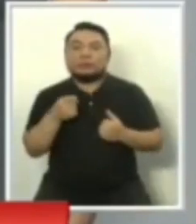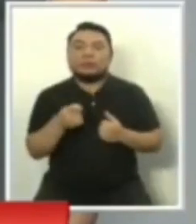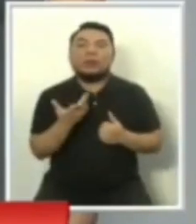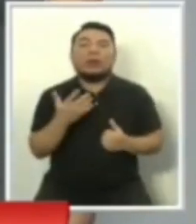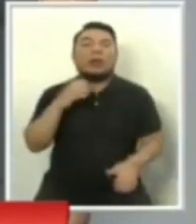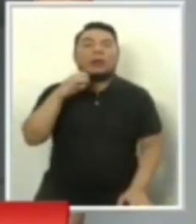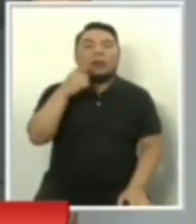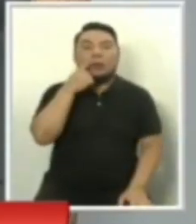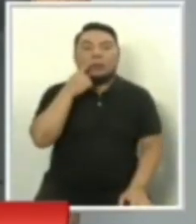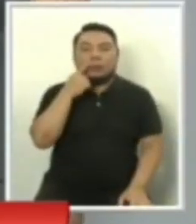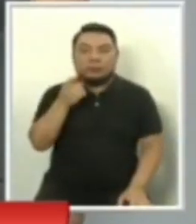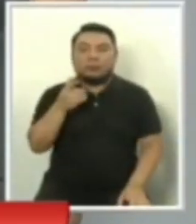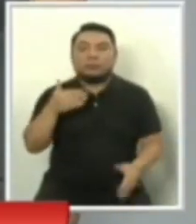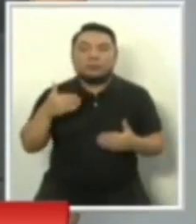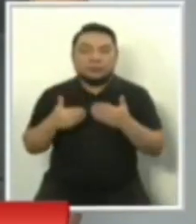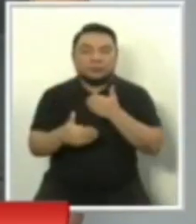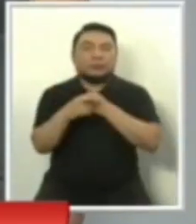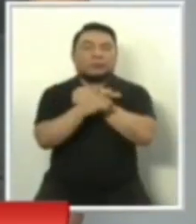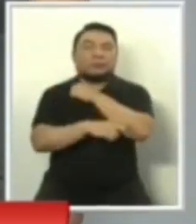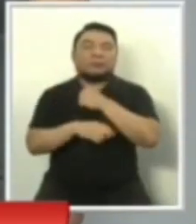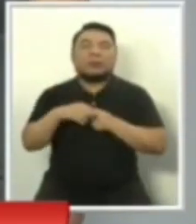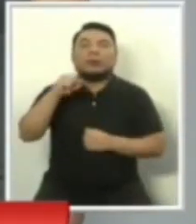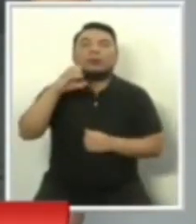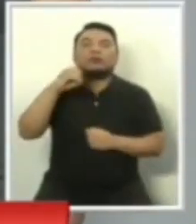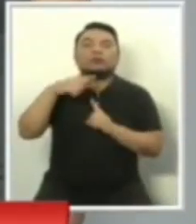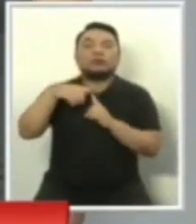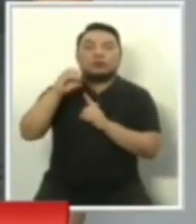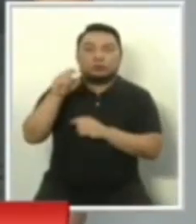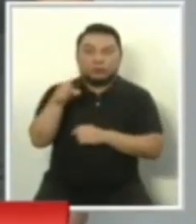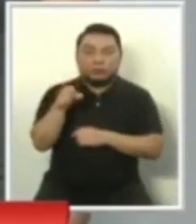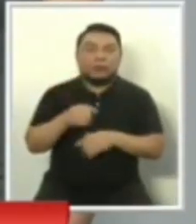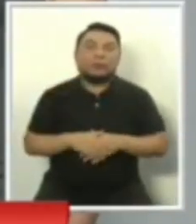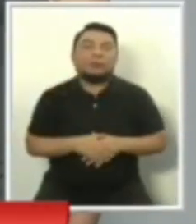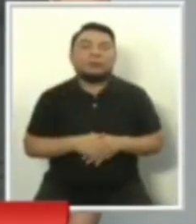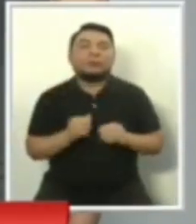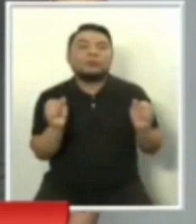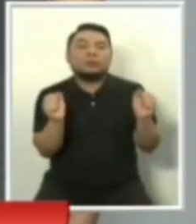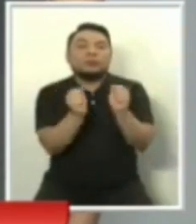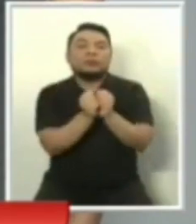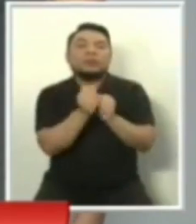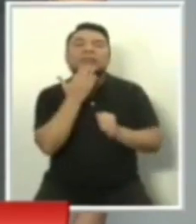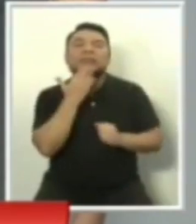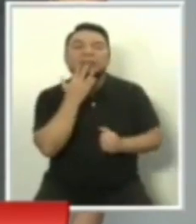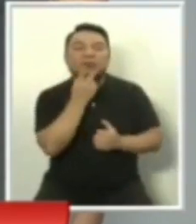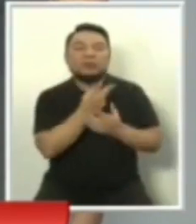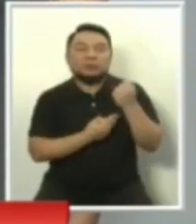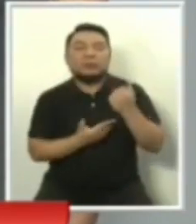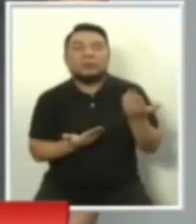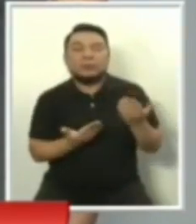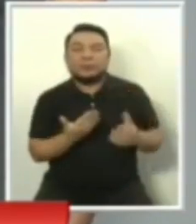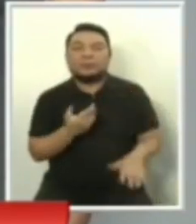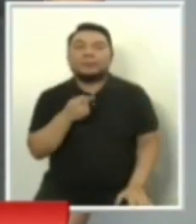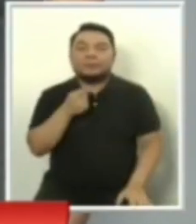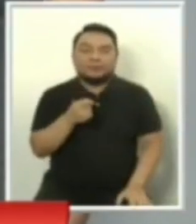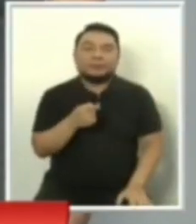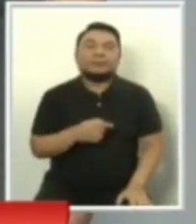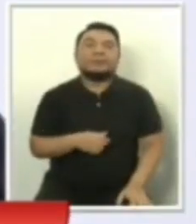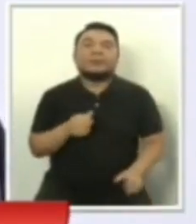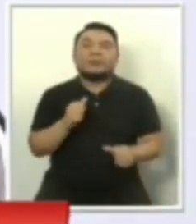Partido de Integración Social, Hernando de Soto. Quien estará acompañado en esta dupla de